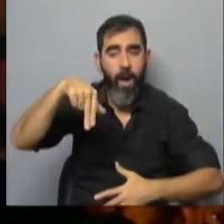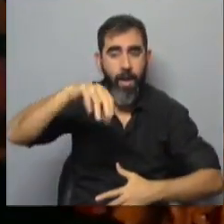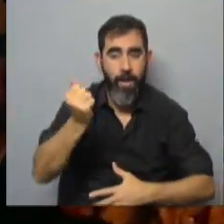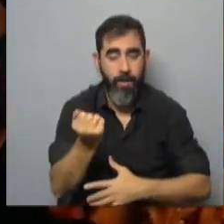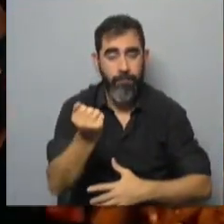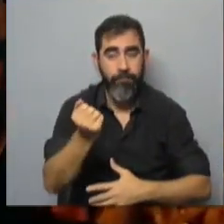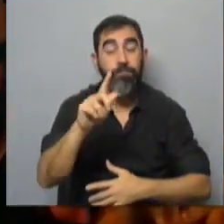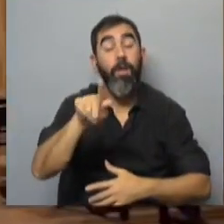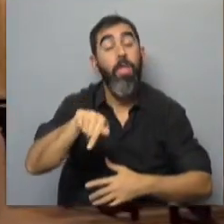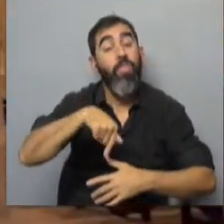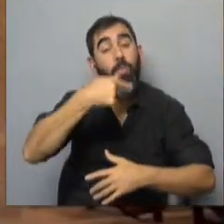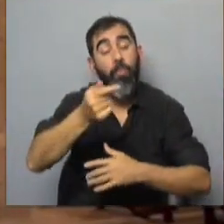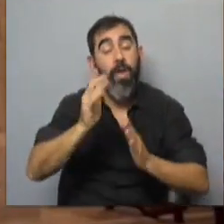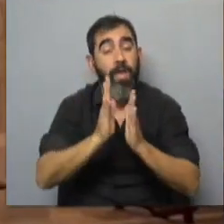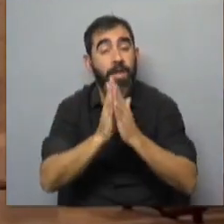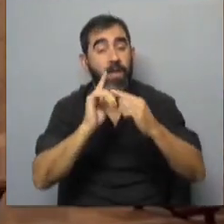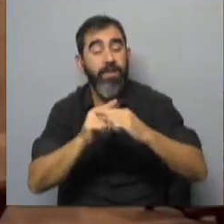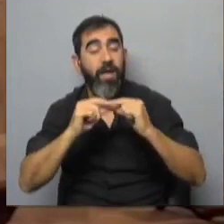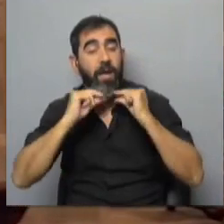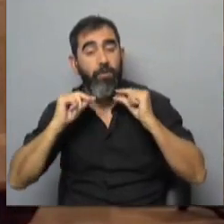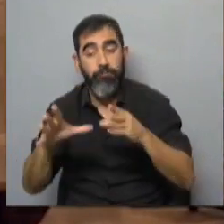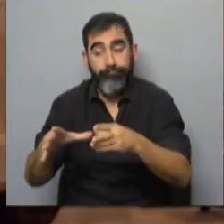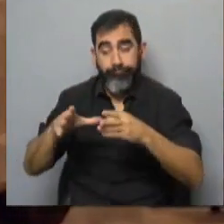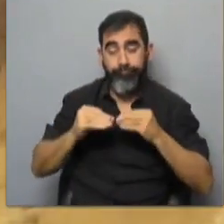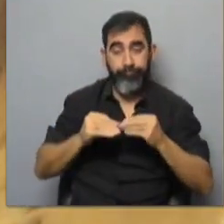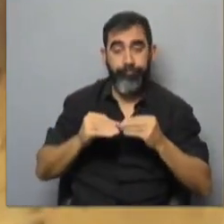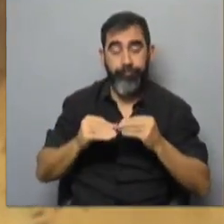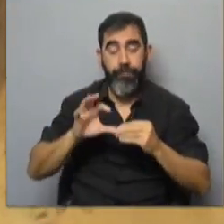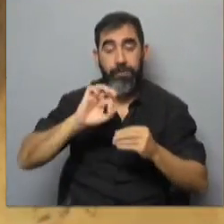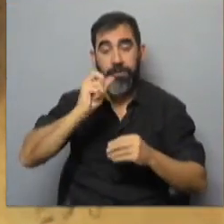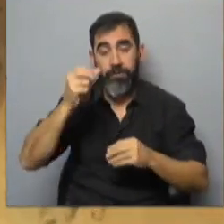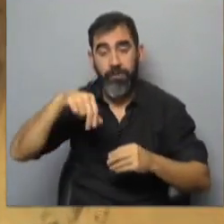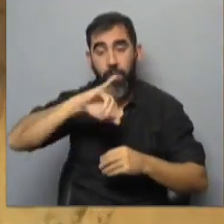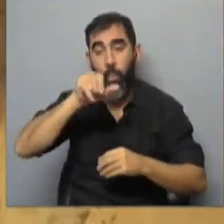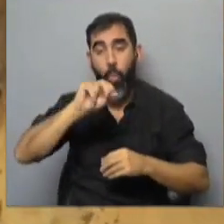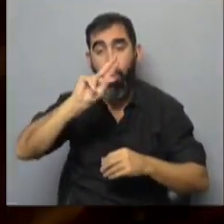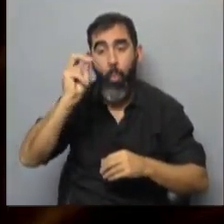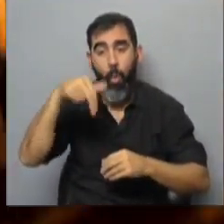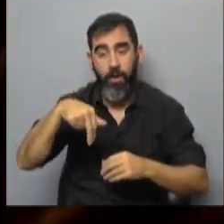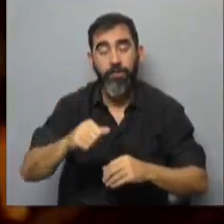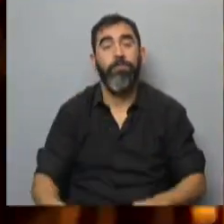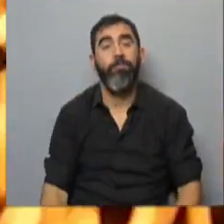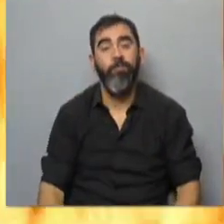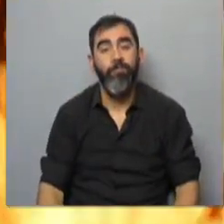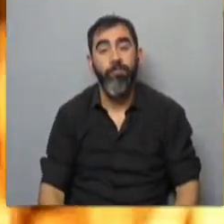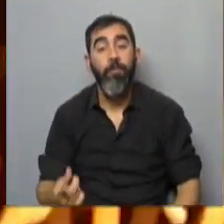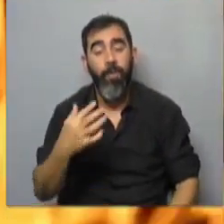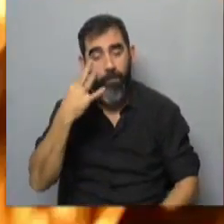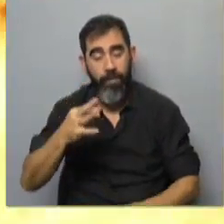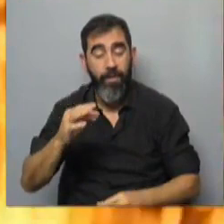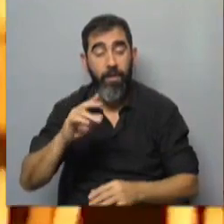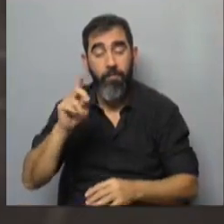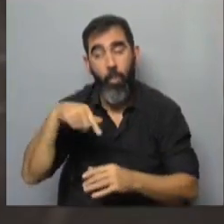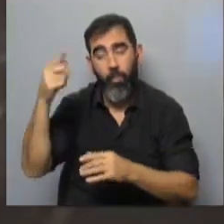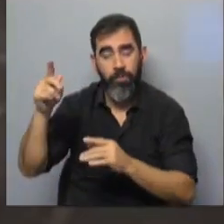que luego después la Iglesia Católica adopta con el nacimiento de San Juan Bautista, pero que en realidad su origen es